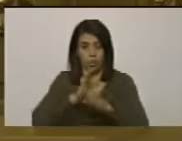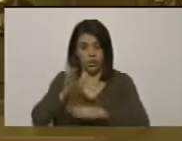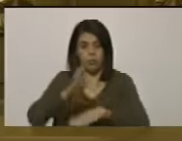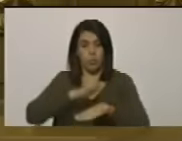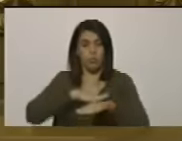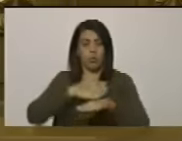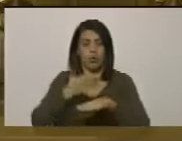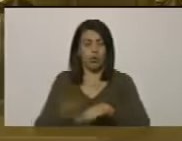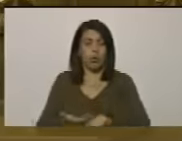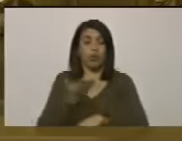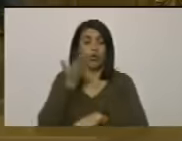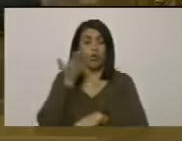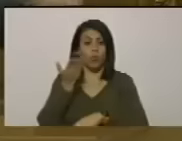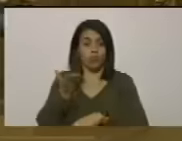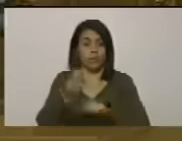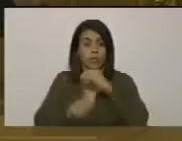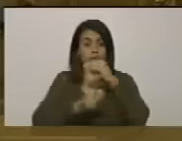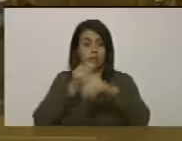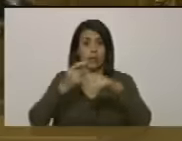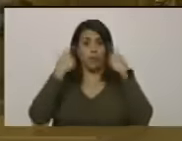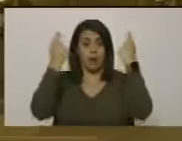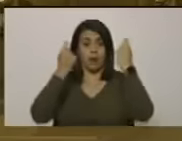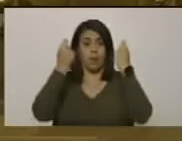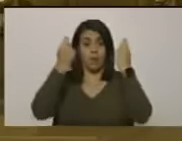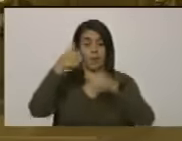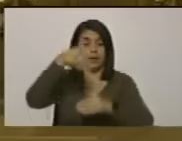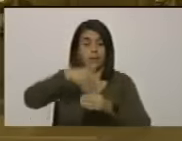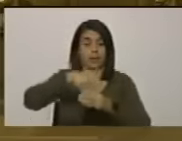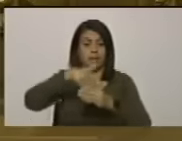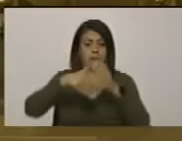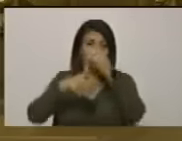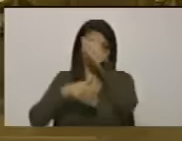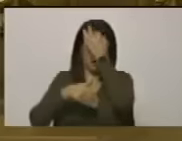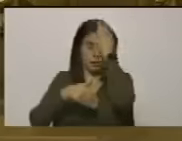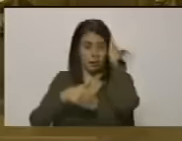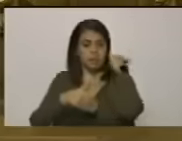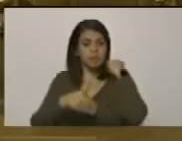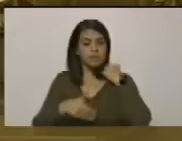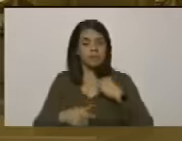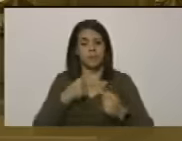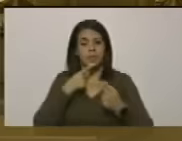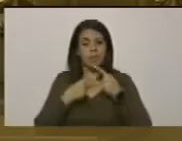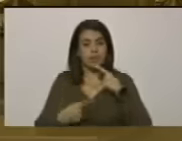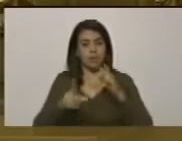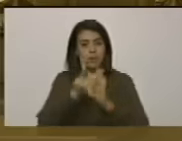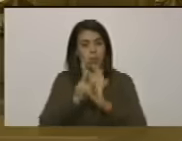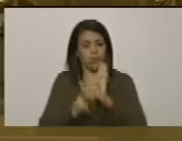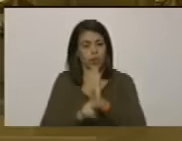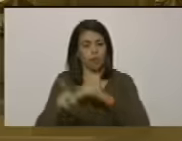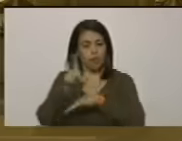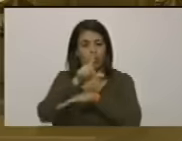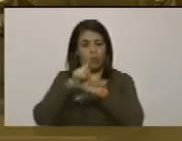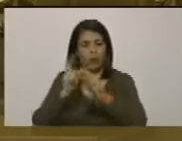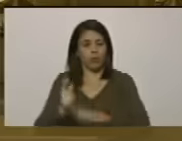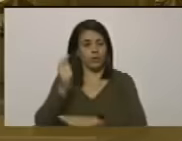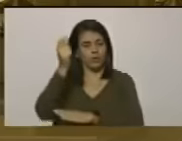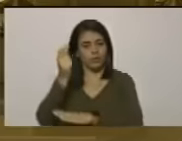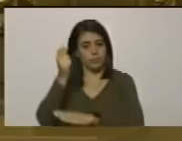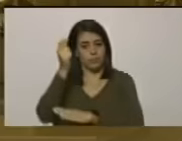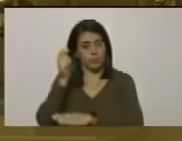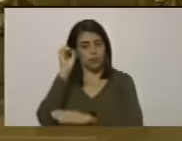porque ustedes hicieron una campaña electoral planteando un programa de gobierno legislativo